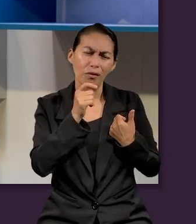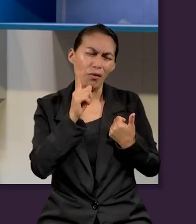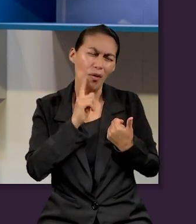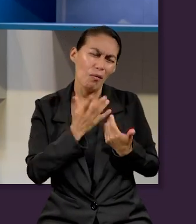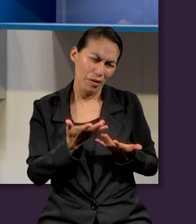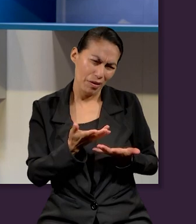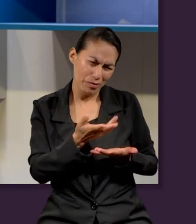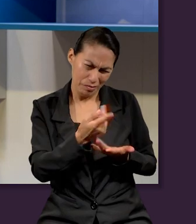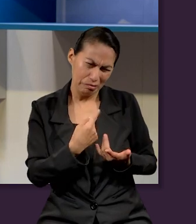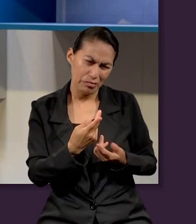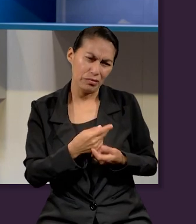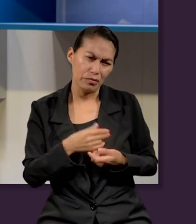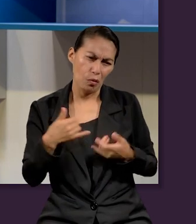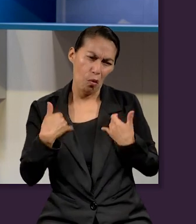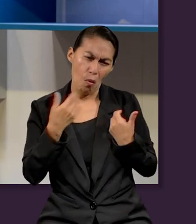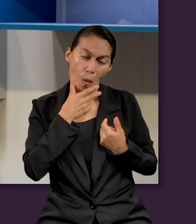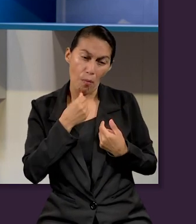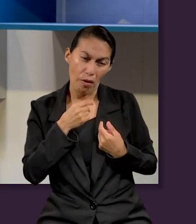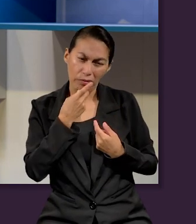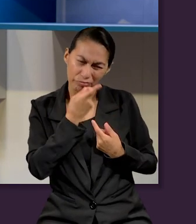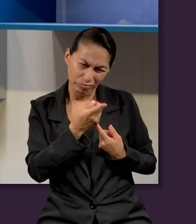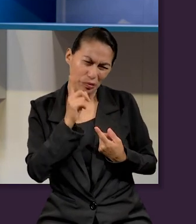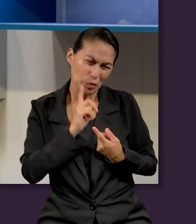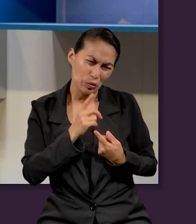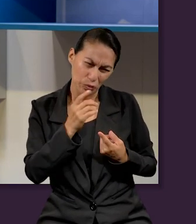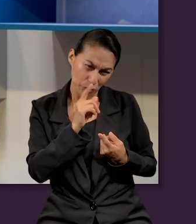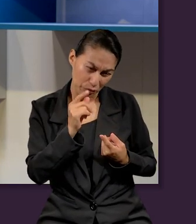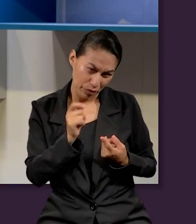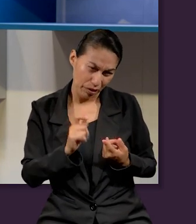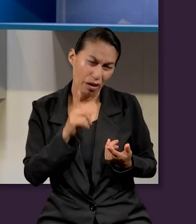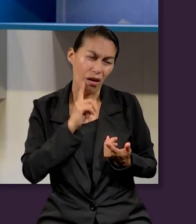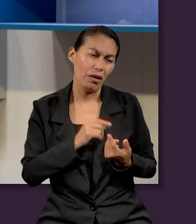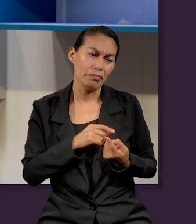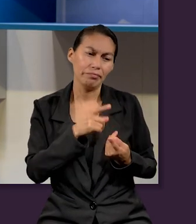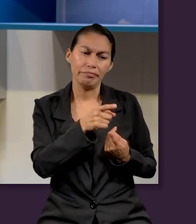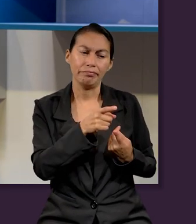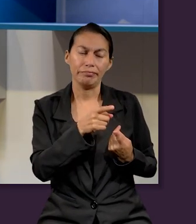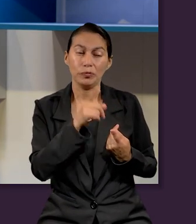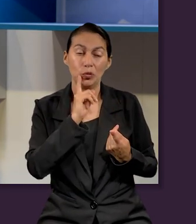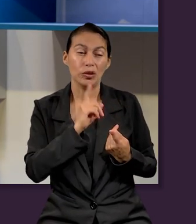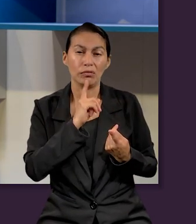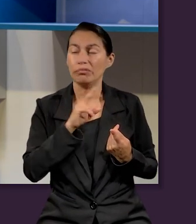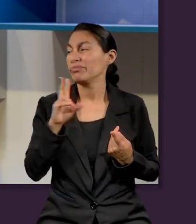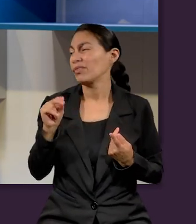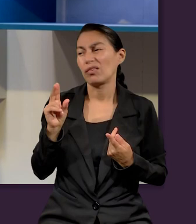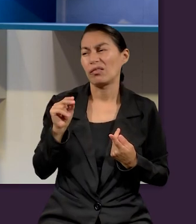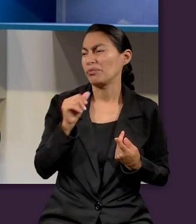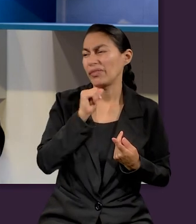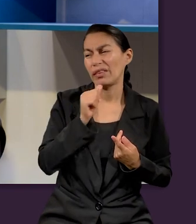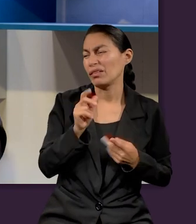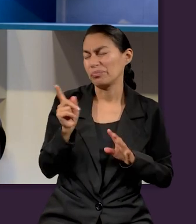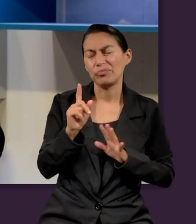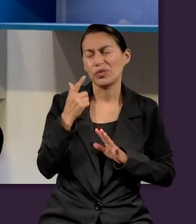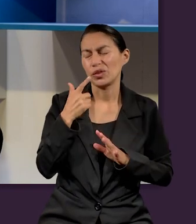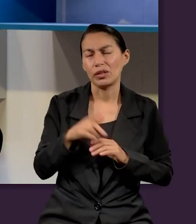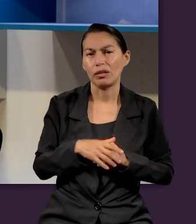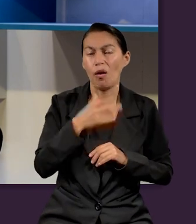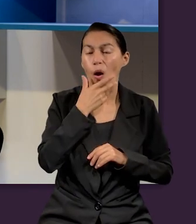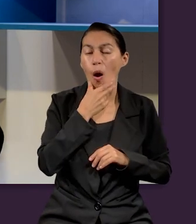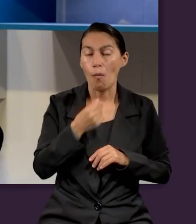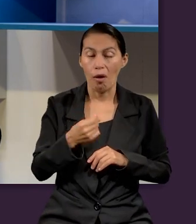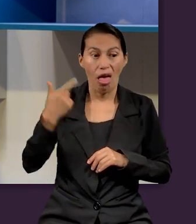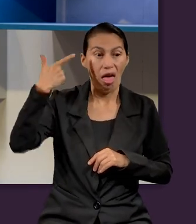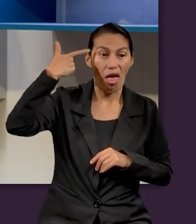chica, mira, quiero que seas mi novia? Ella dice, no, ¿sabes qué? No. No, no, tú y yo, amigos. Y entonces él sacara una